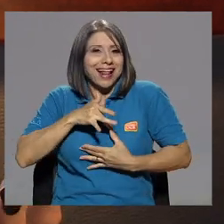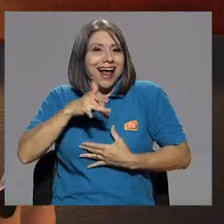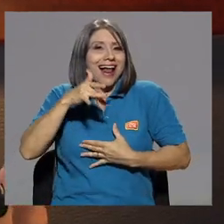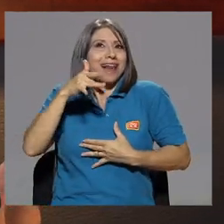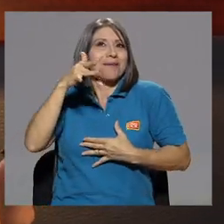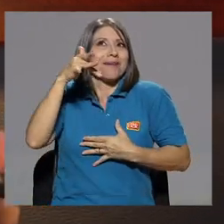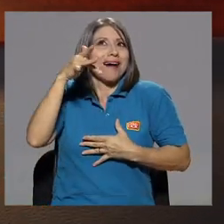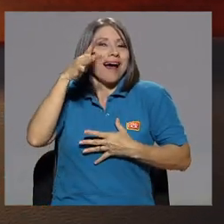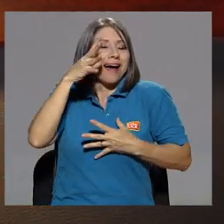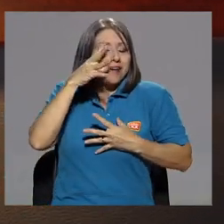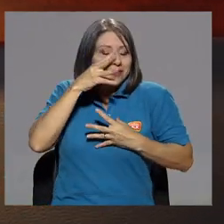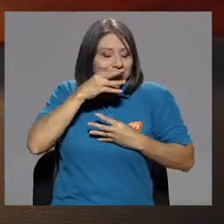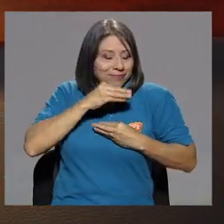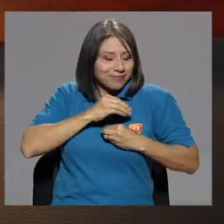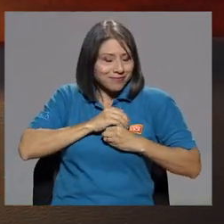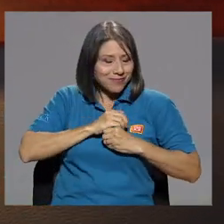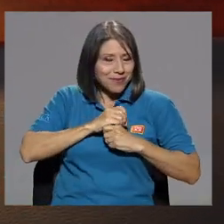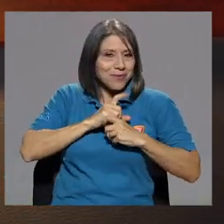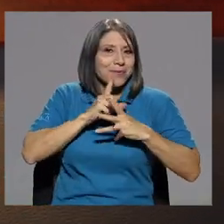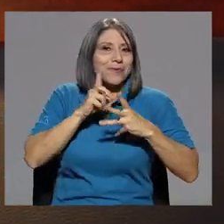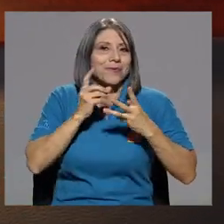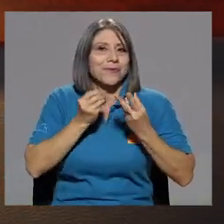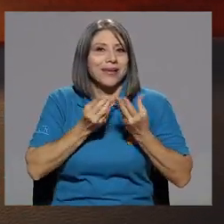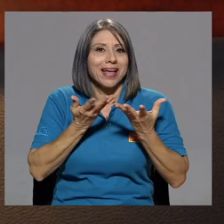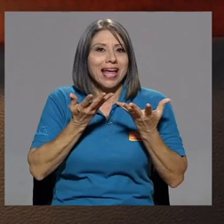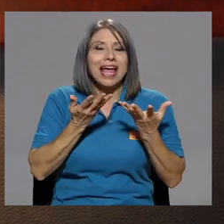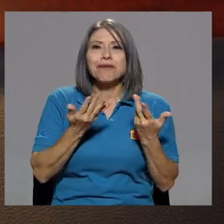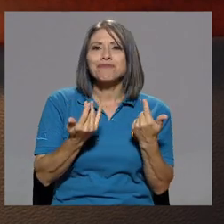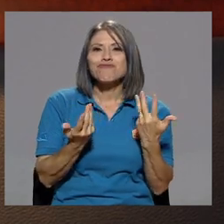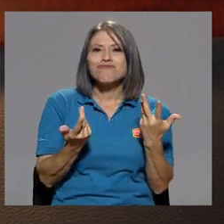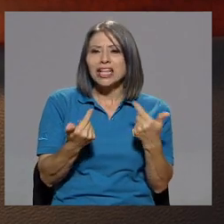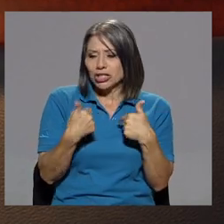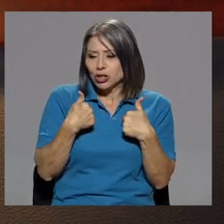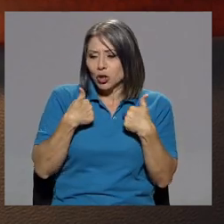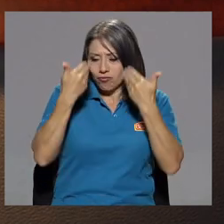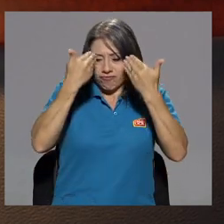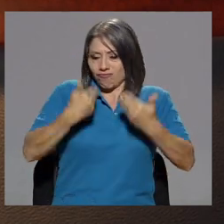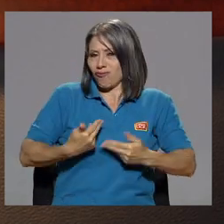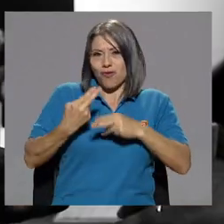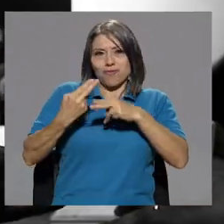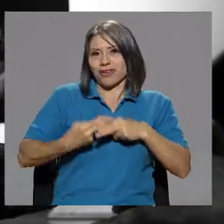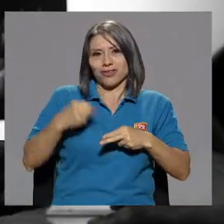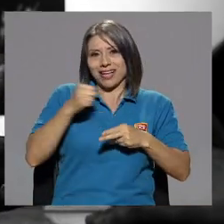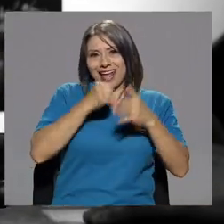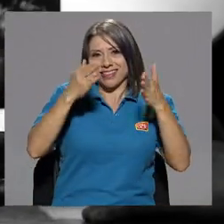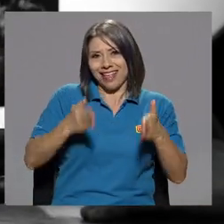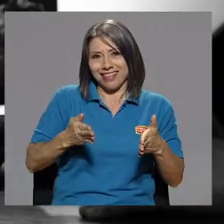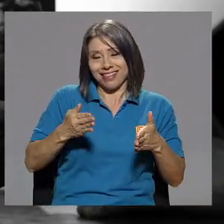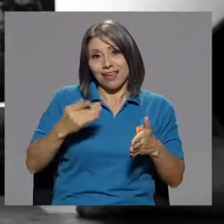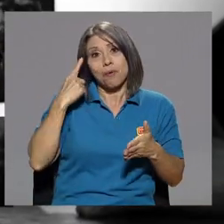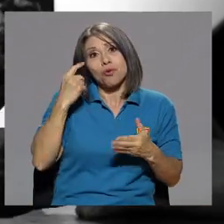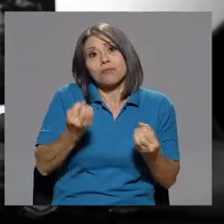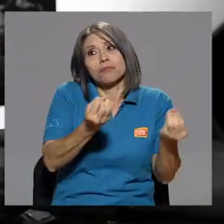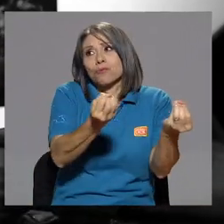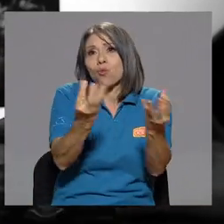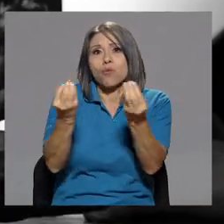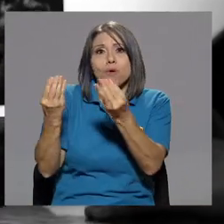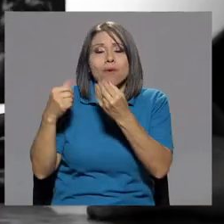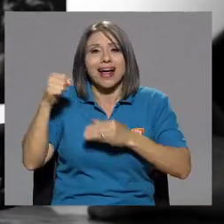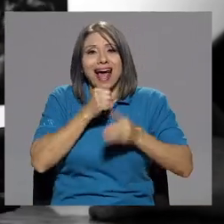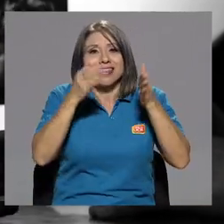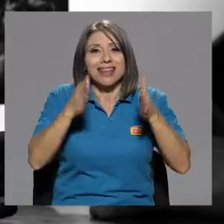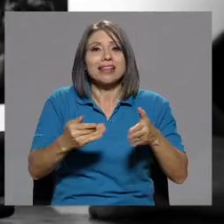dormidas. Es que yo no me considero cantante. Porque cantantes hay muchos.